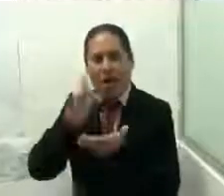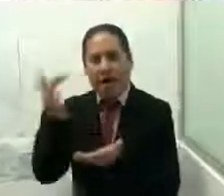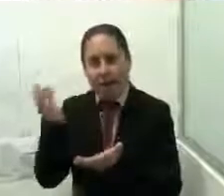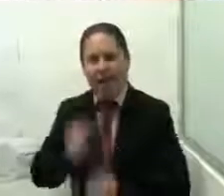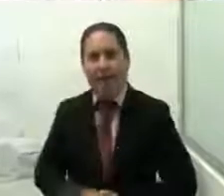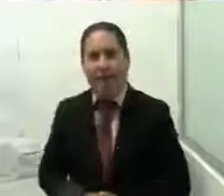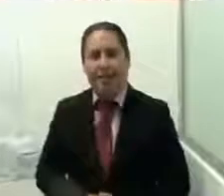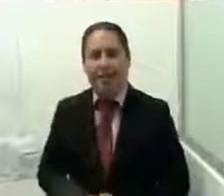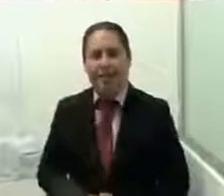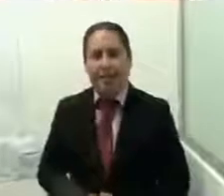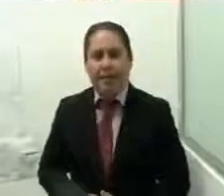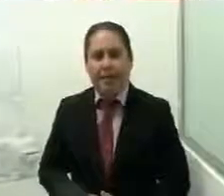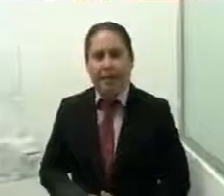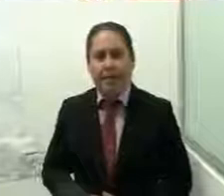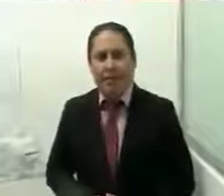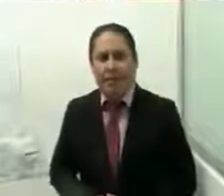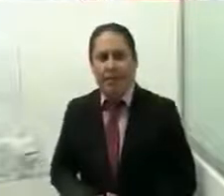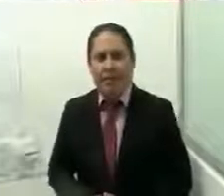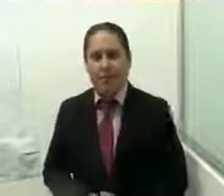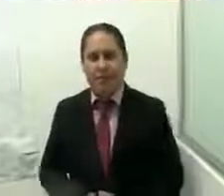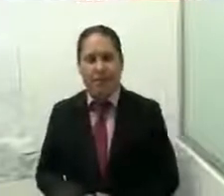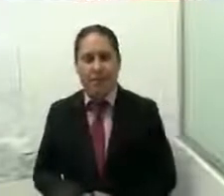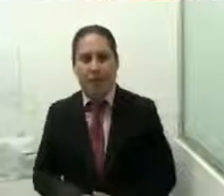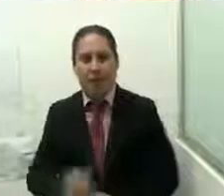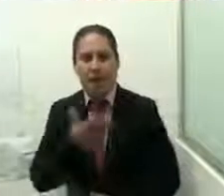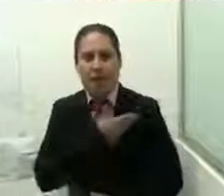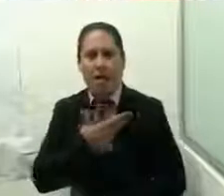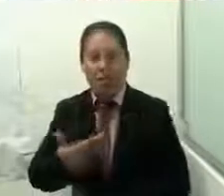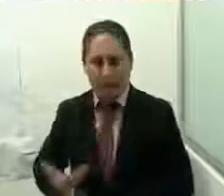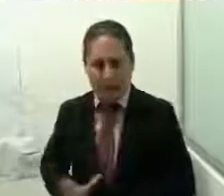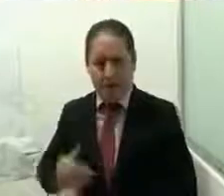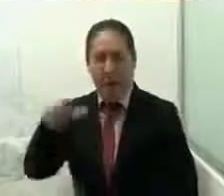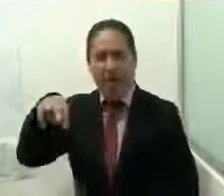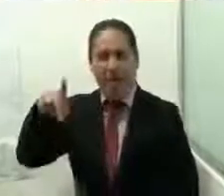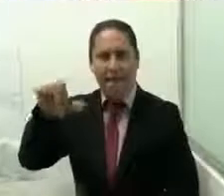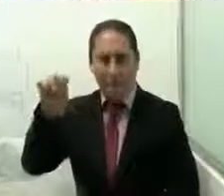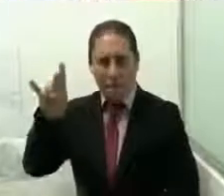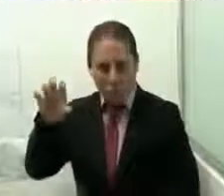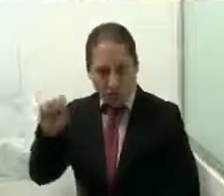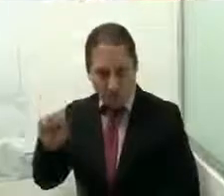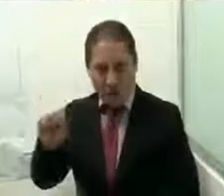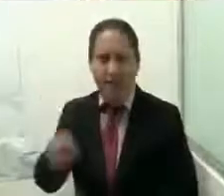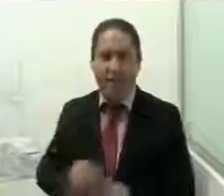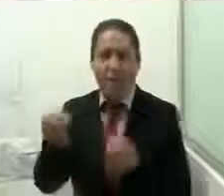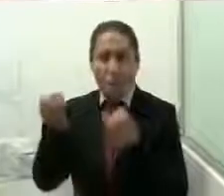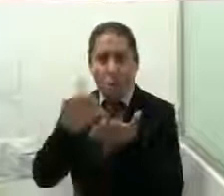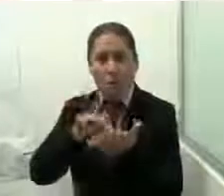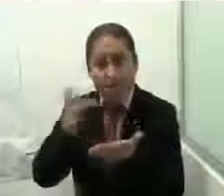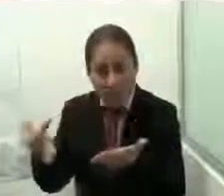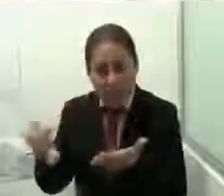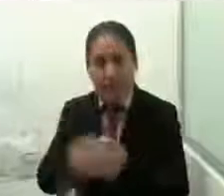bueno como presidencia licenciada Ana Luisa este pues muchísimas gracias por esta